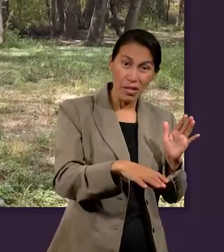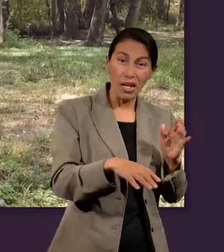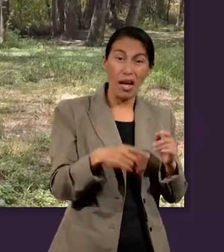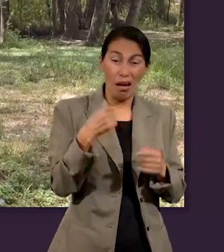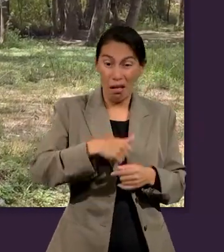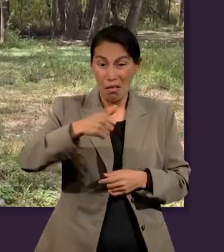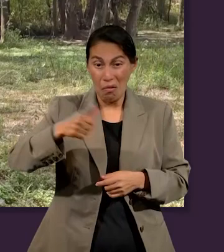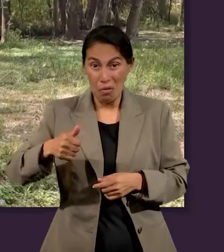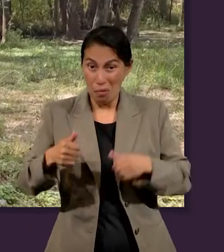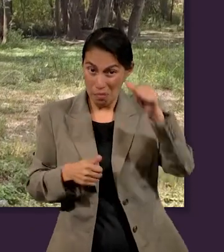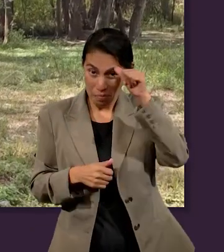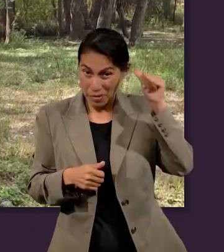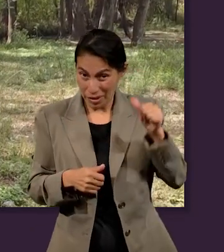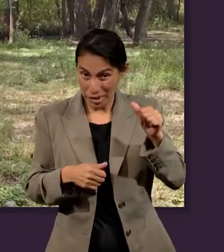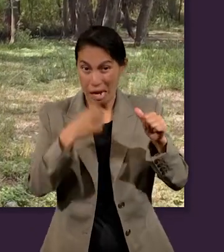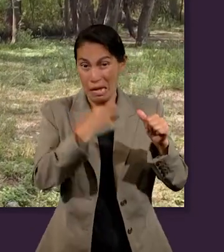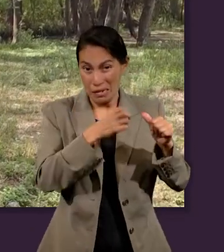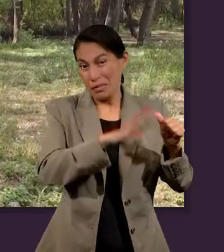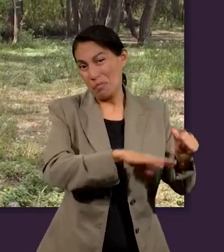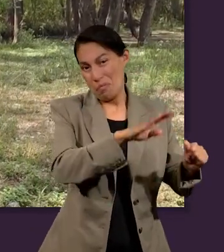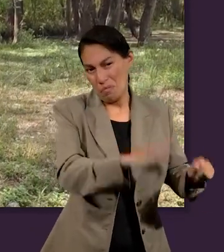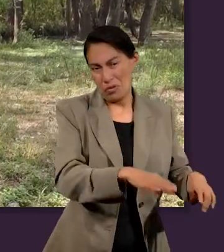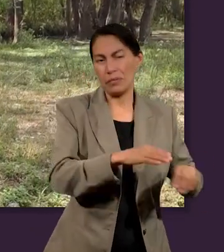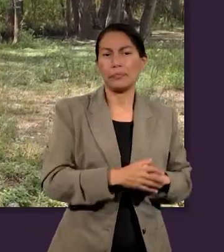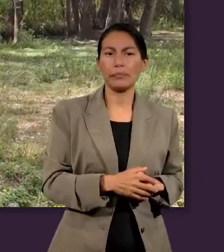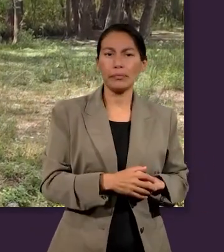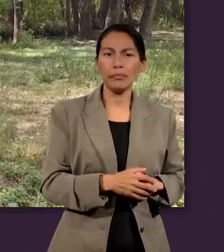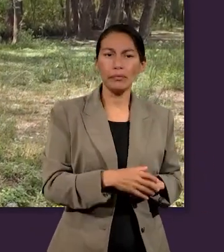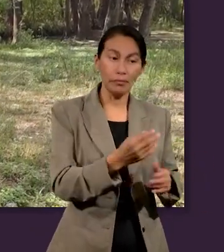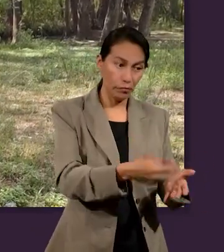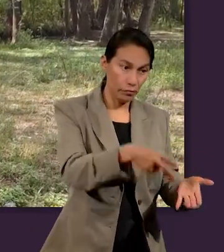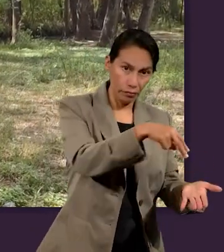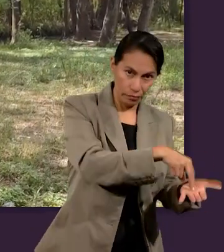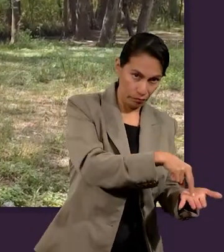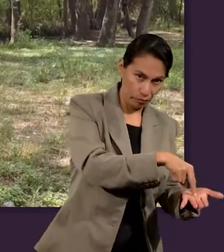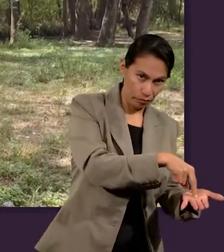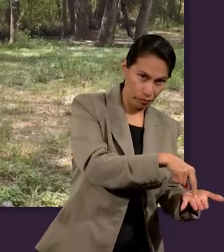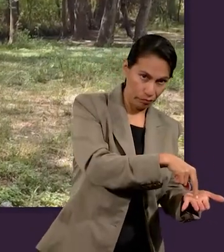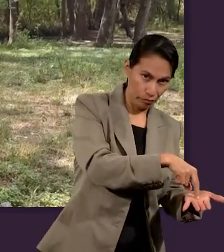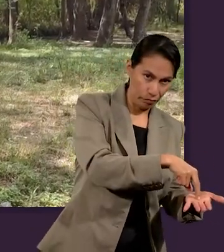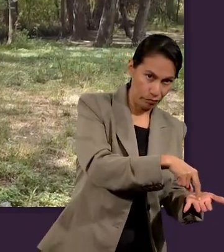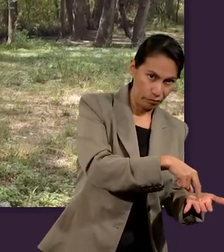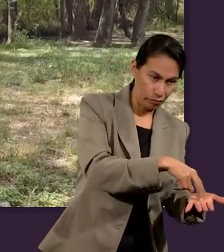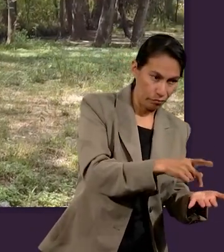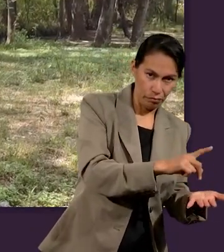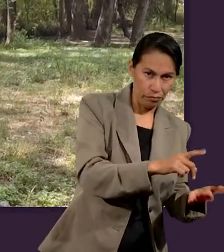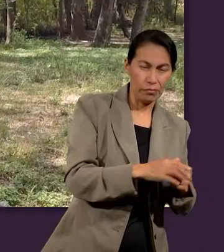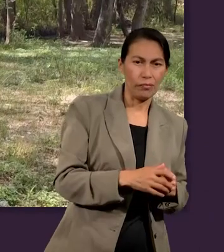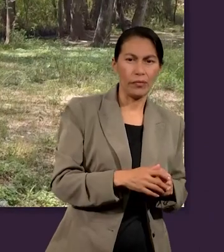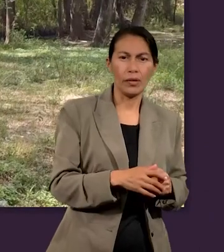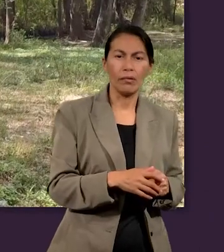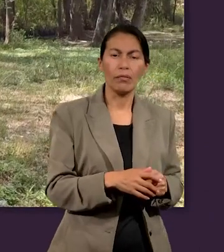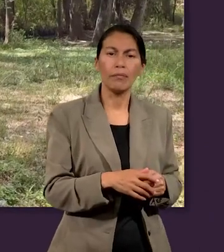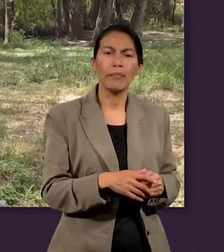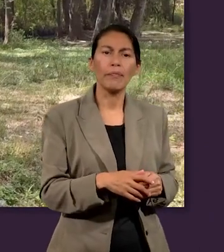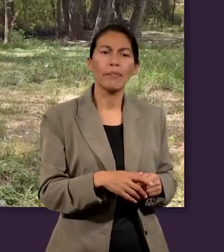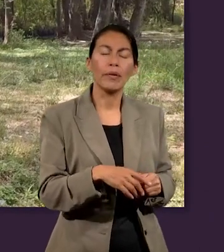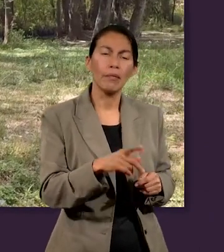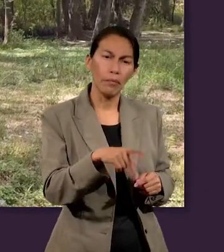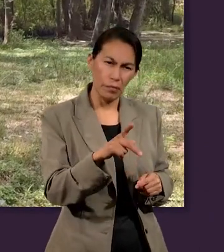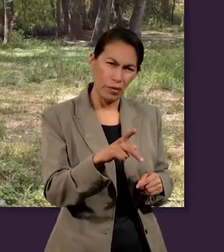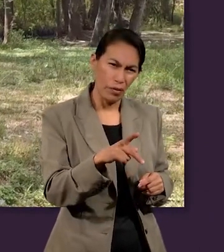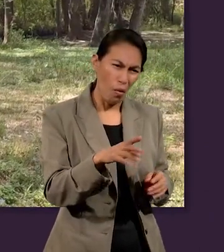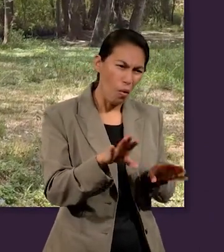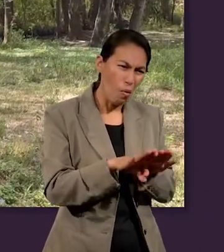defendemos con la Biblia. Una de ellas, que el alma muere. El alma que pecare, esa morirá. La resurrección, también